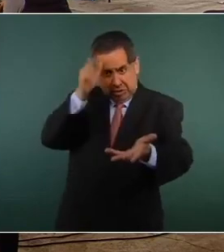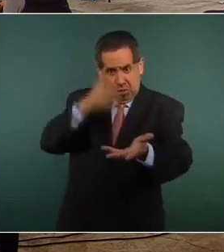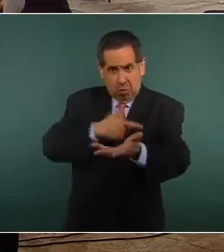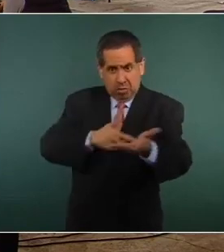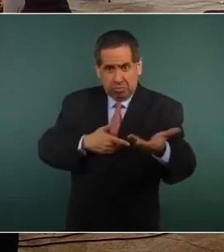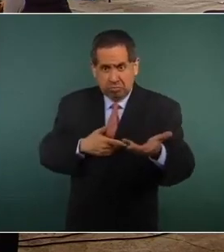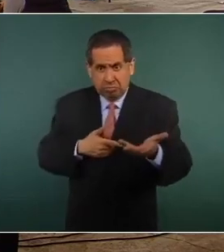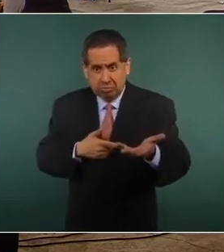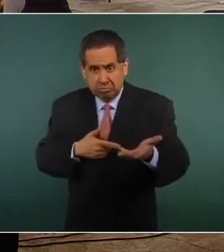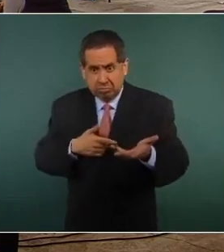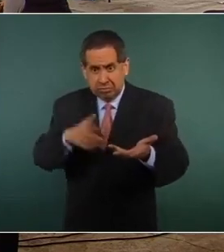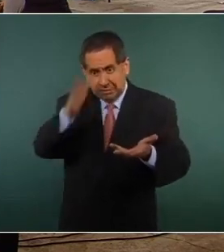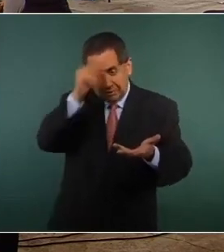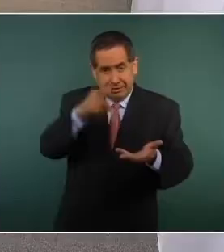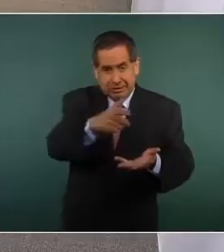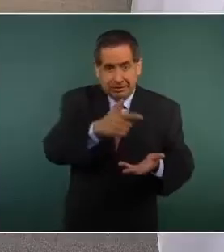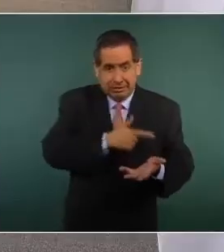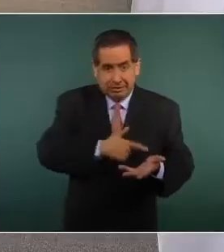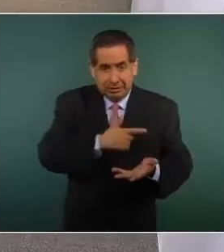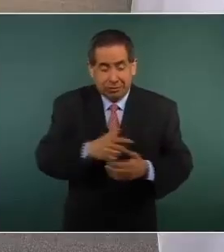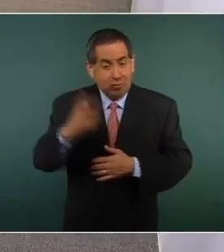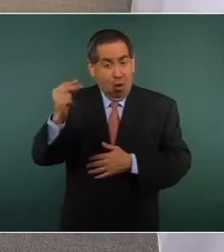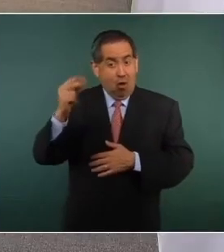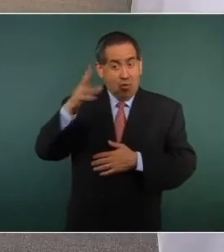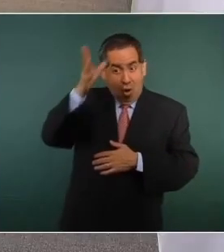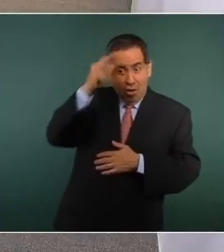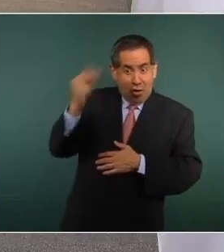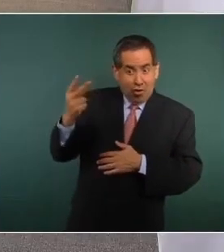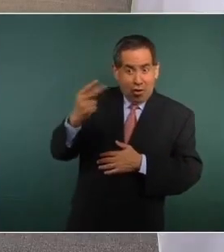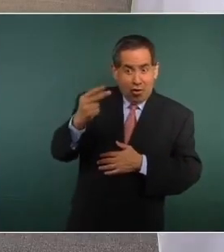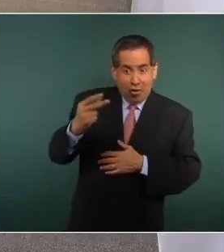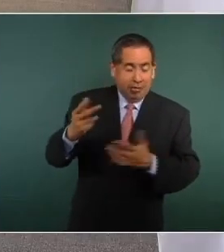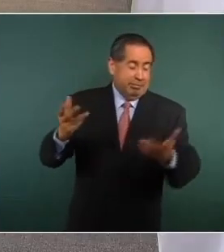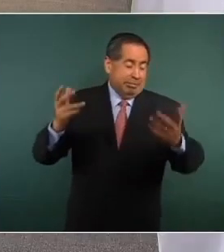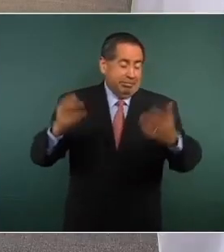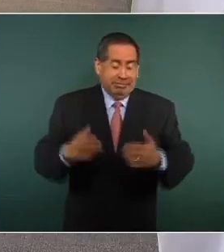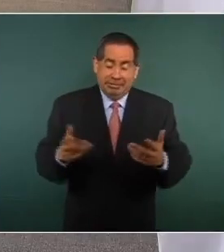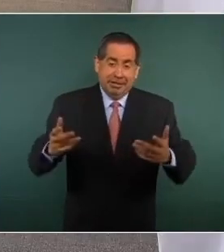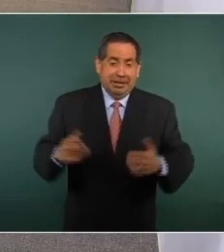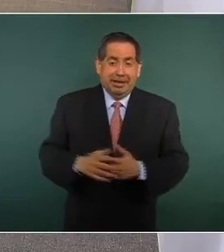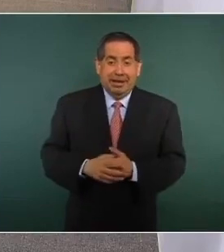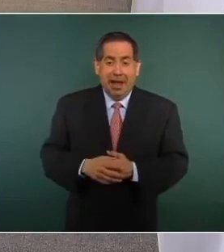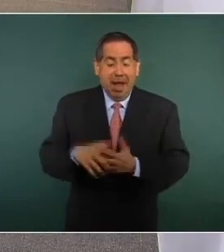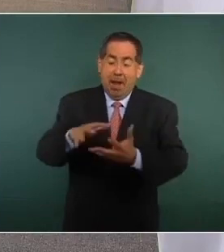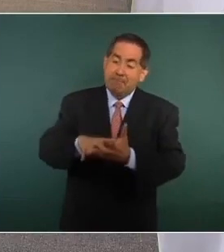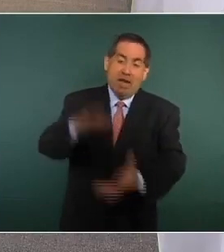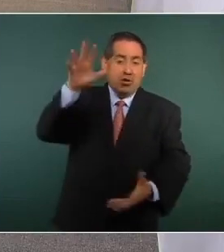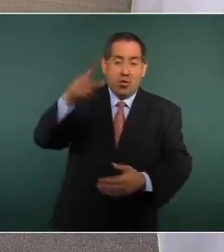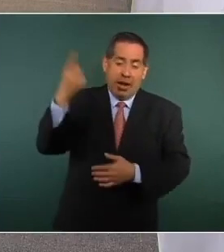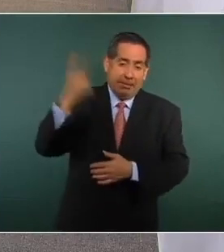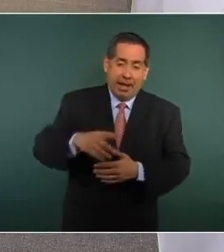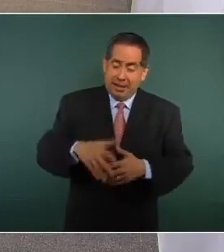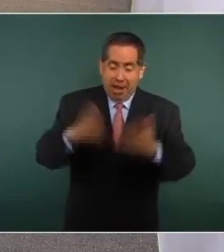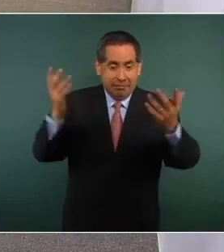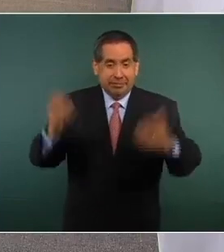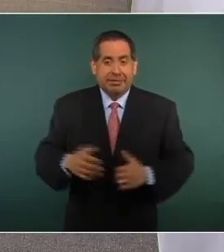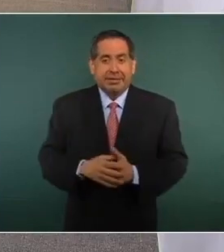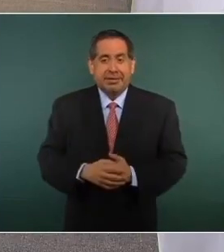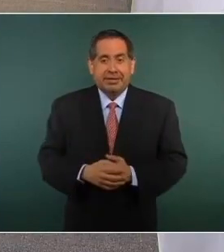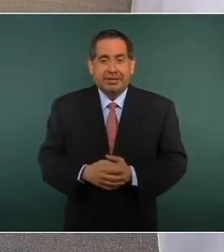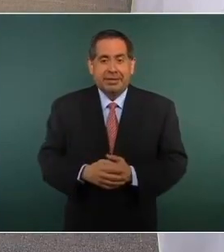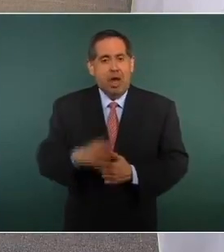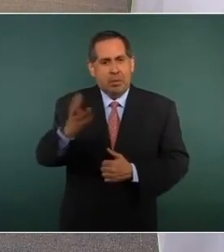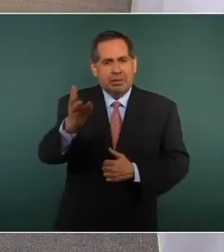¿De acuerdo? No. Bueno, pues la mayoría manda. Pero a ver,